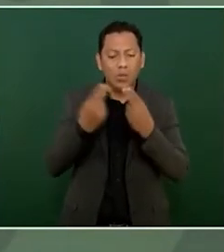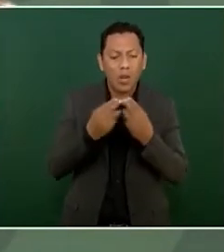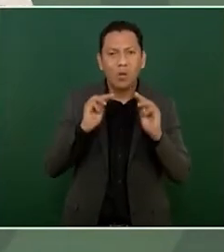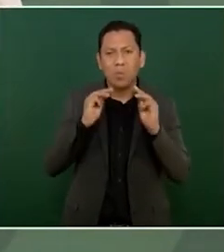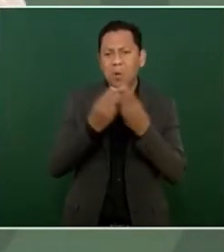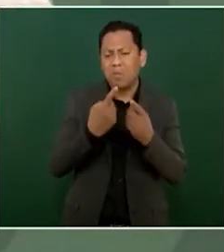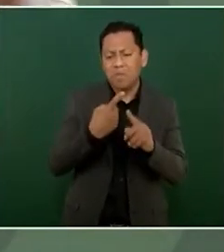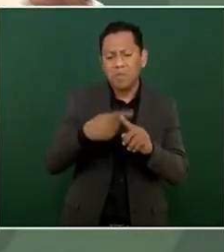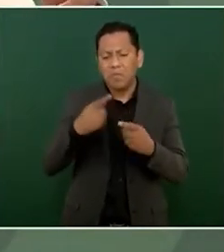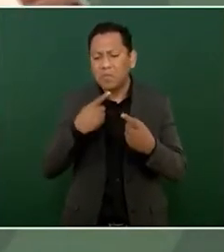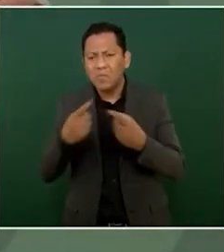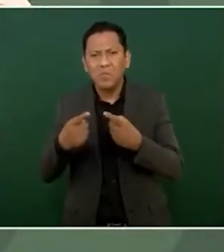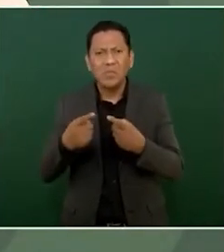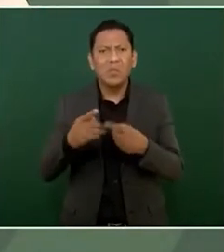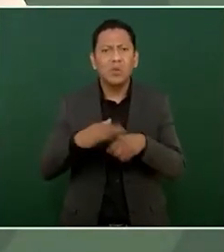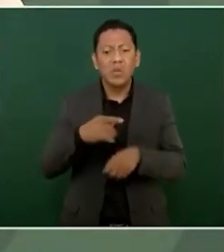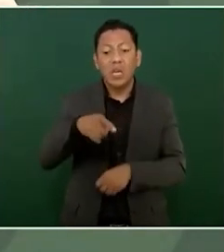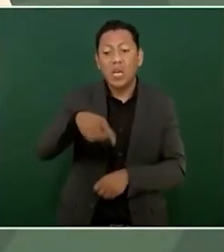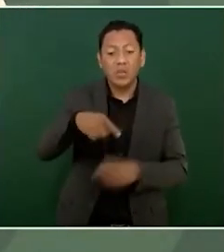O son enfrentamientos.